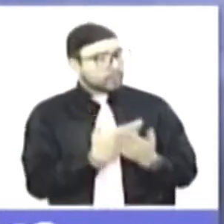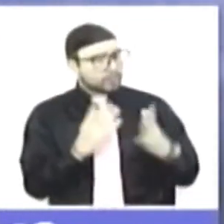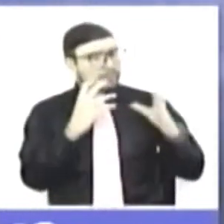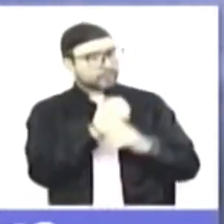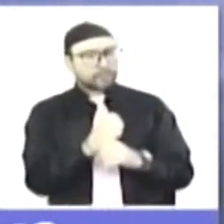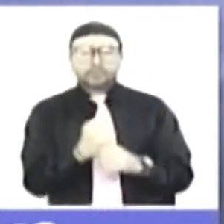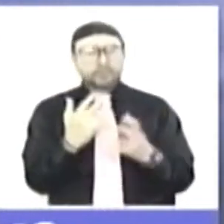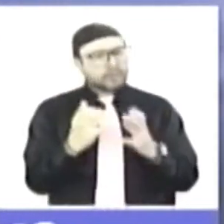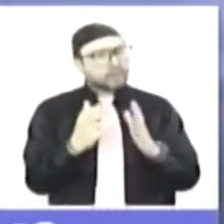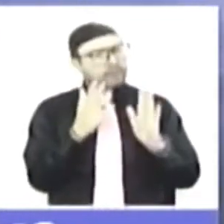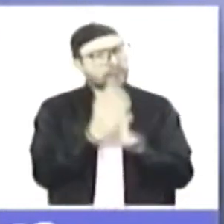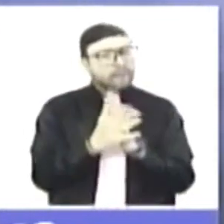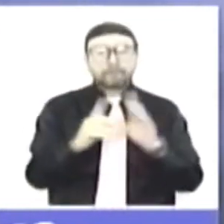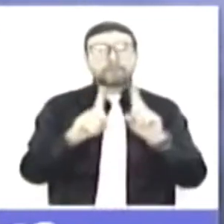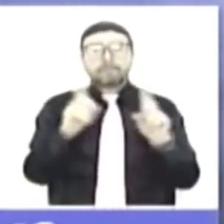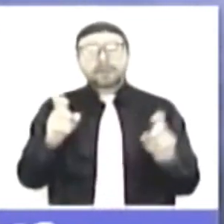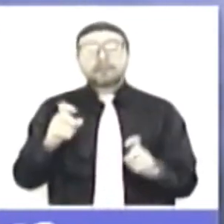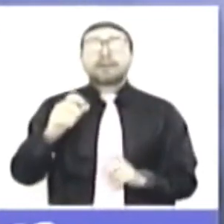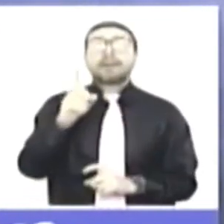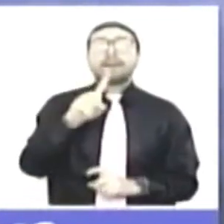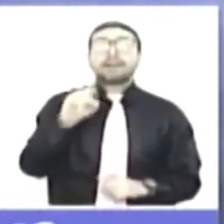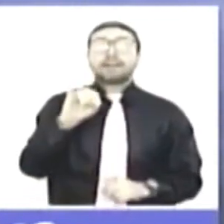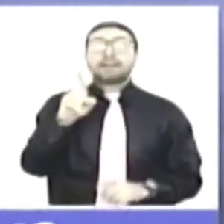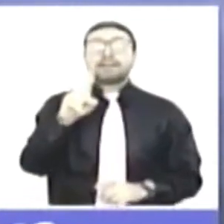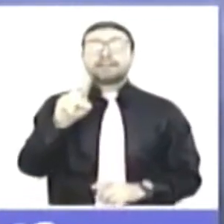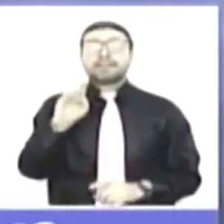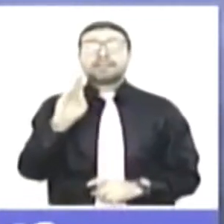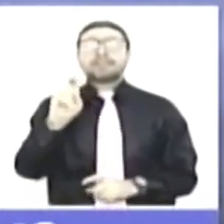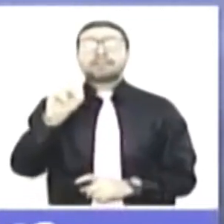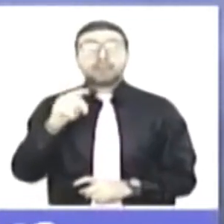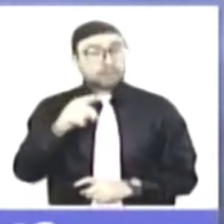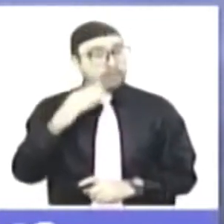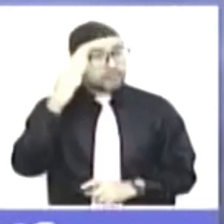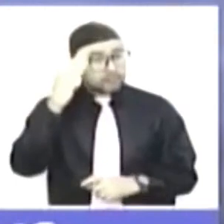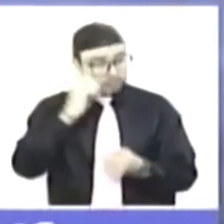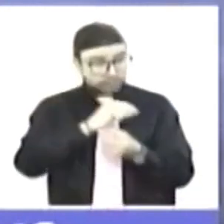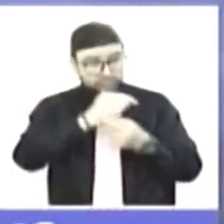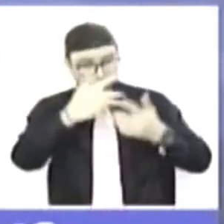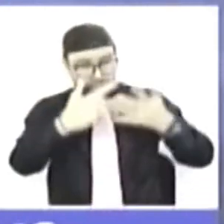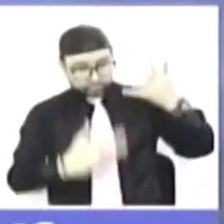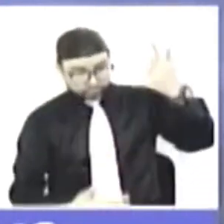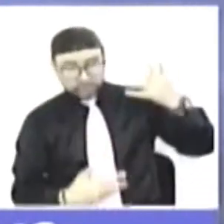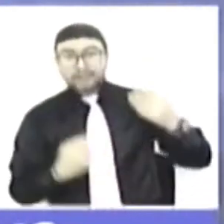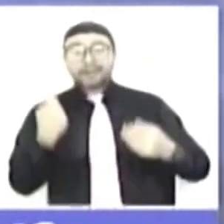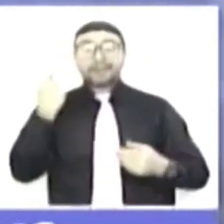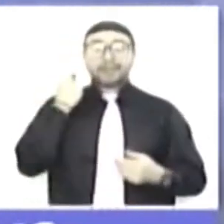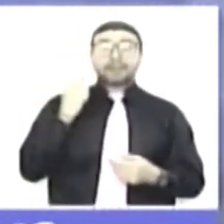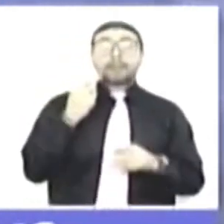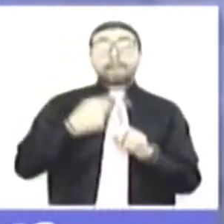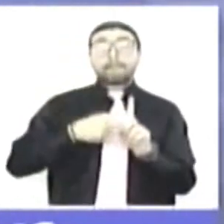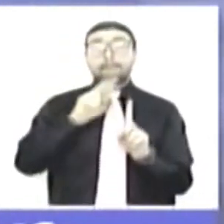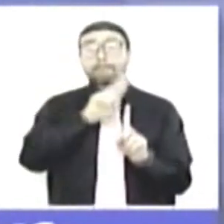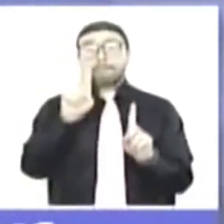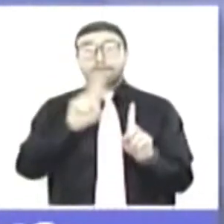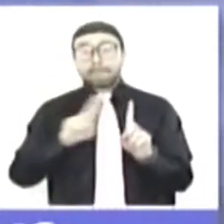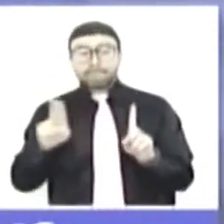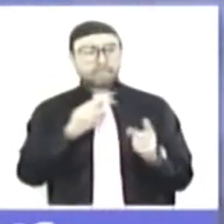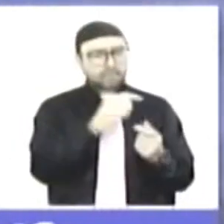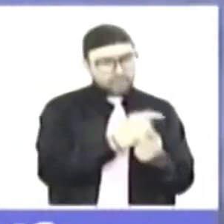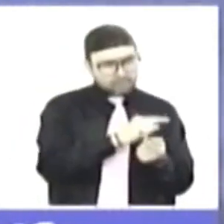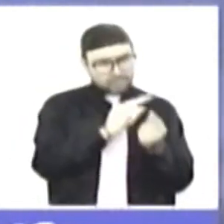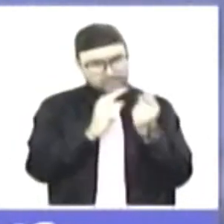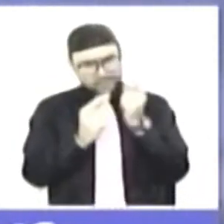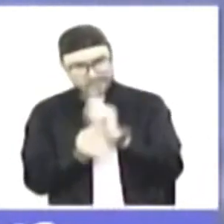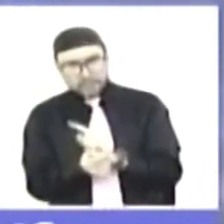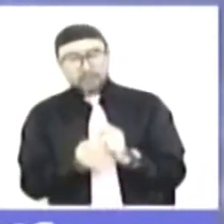hablemos sobre el CISBEN. Recordarle a los colombianos que esta lista se ha modernizado desde el mes de marzo. ¿Y cuáles han sido esos criterios que ustedes